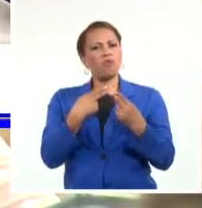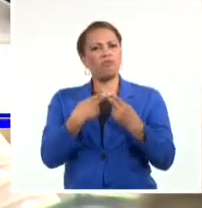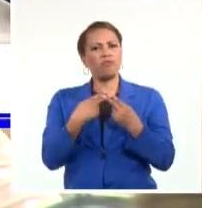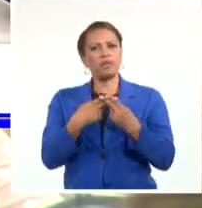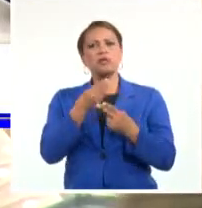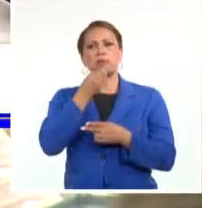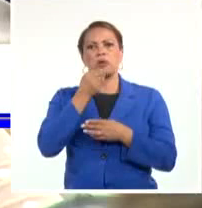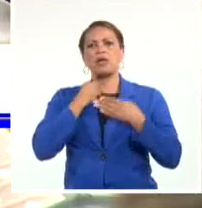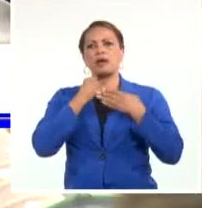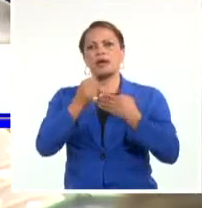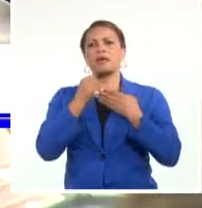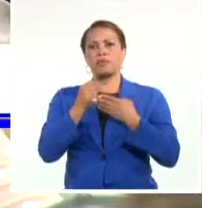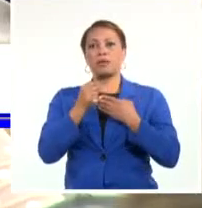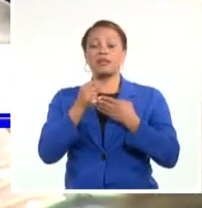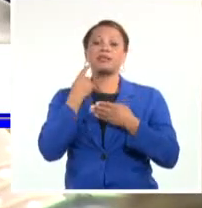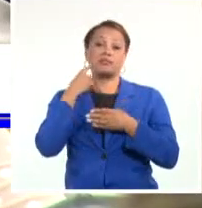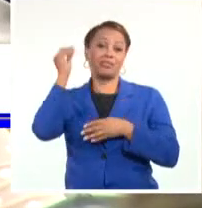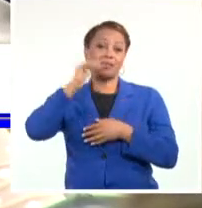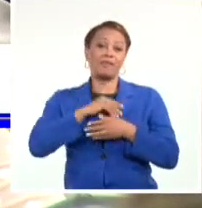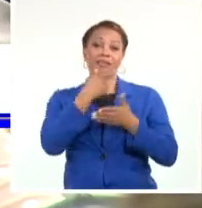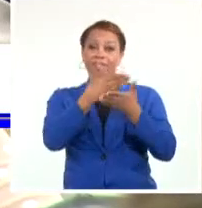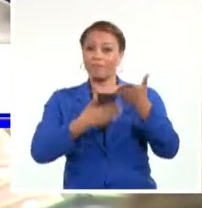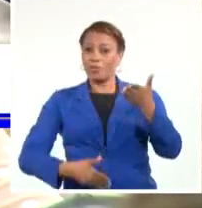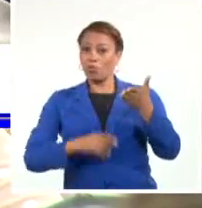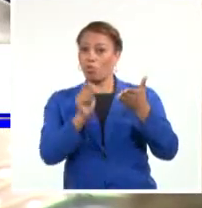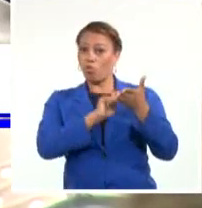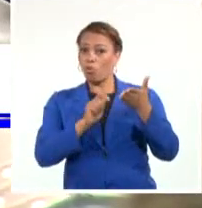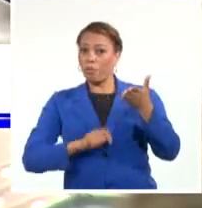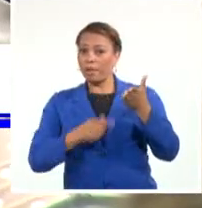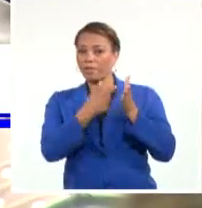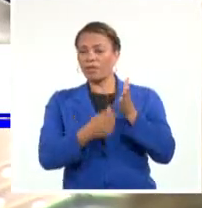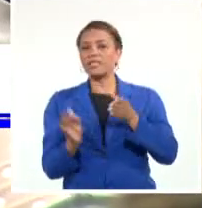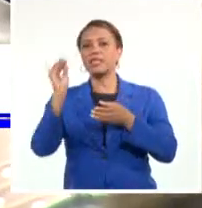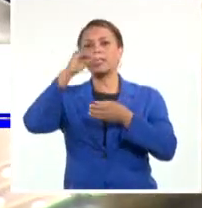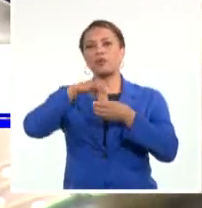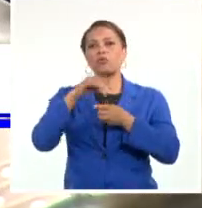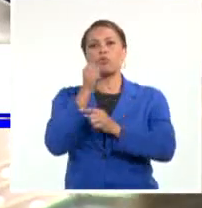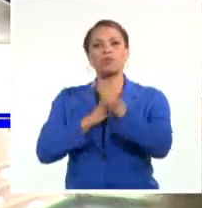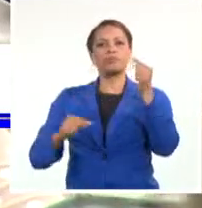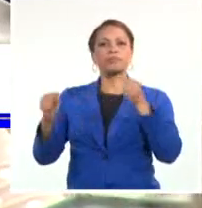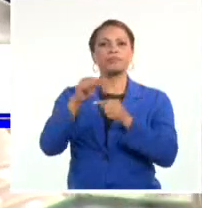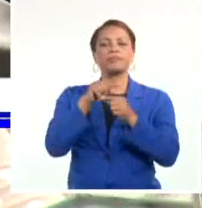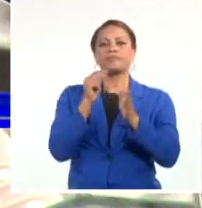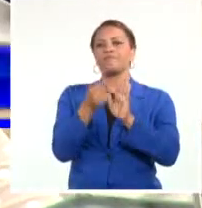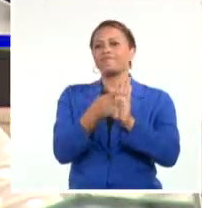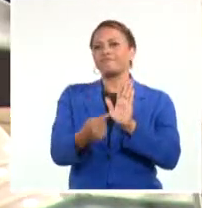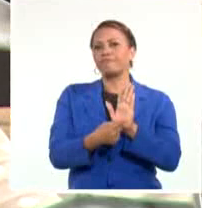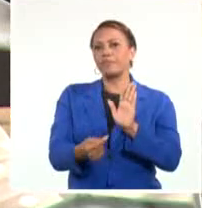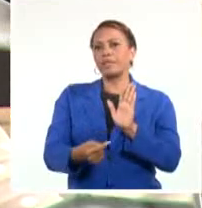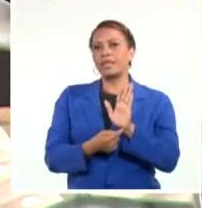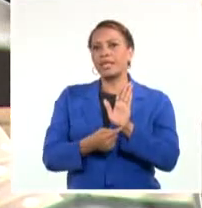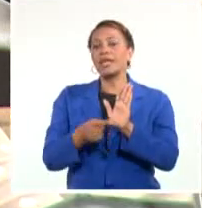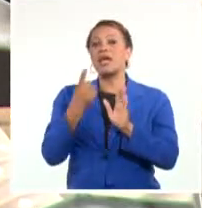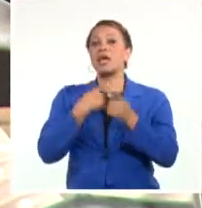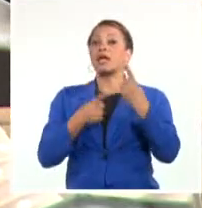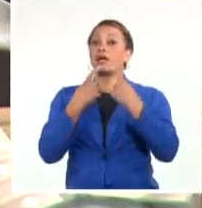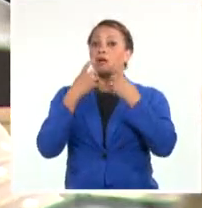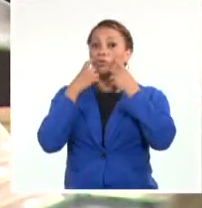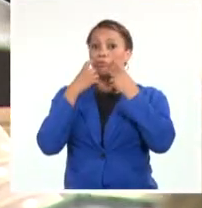puede ayudar que en este documento que estamos hoy, se incluya como una prioridad en esa temática tan